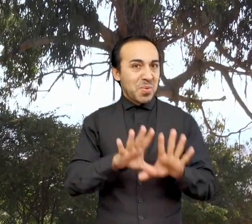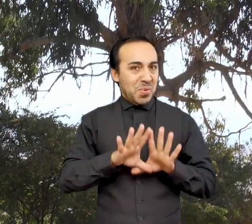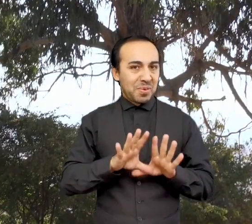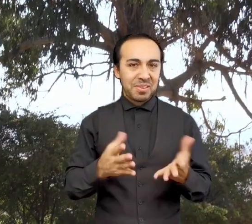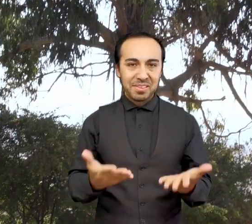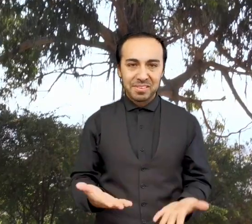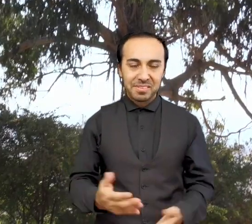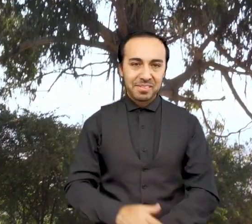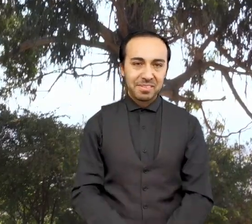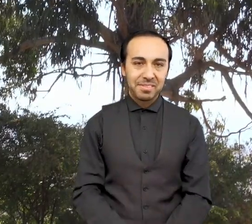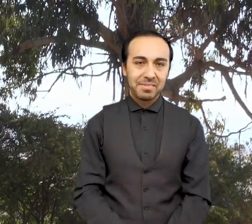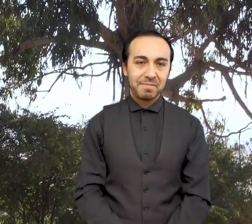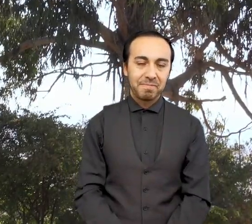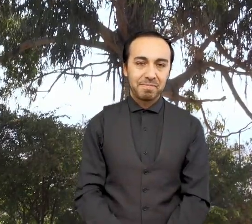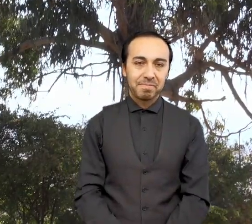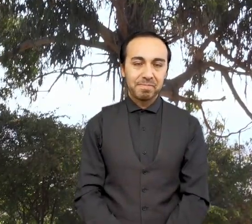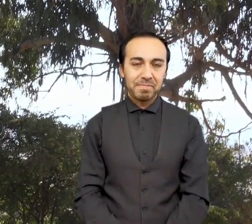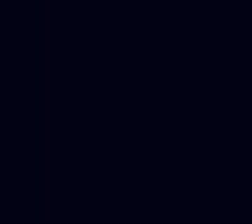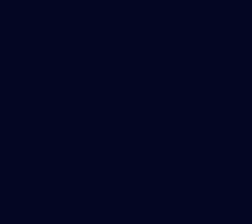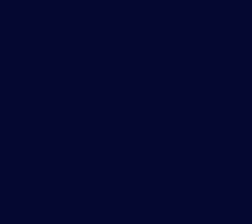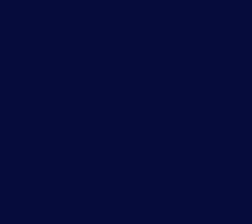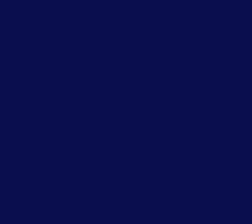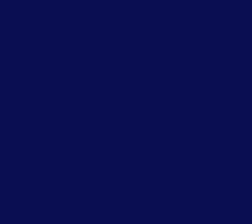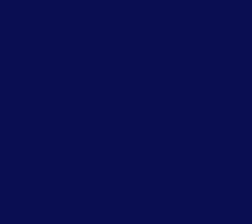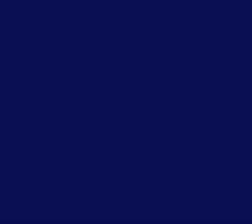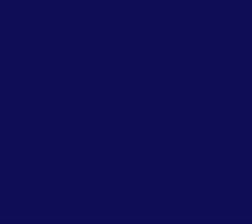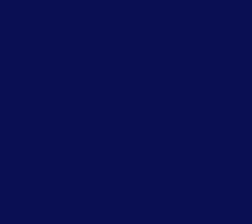extraterrestre, algo que es realmente impresionante.